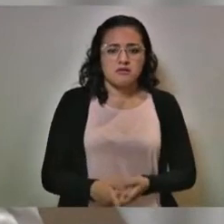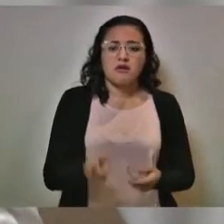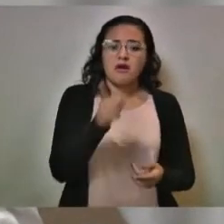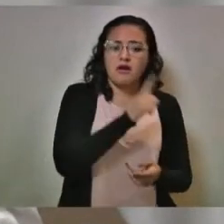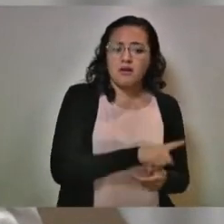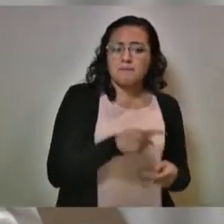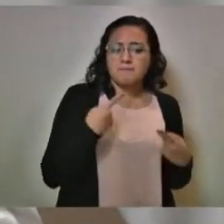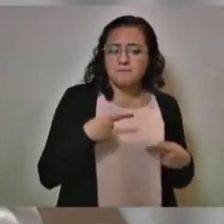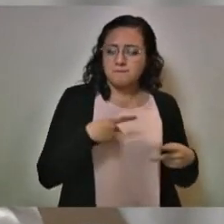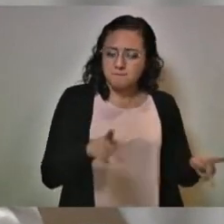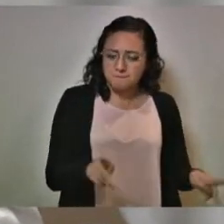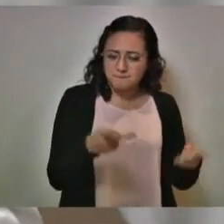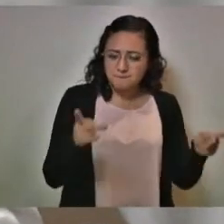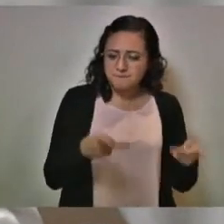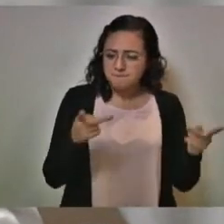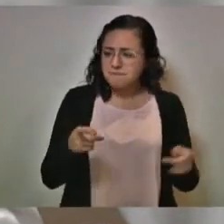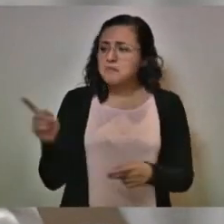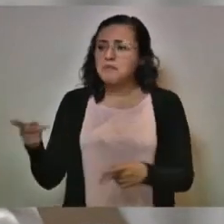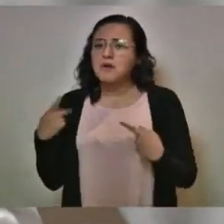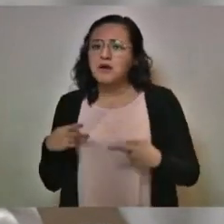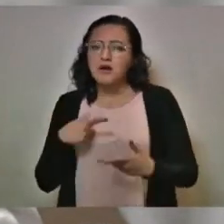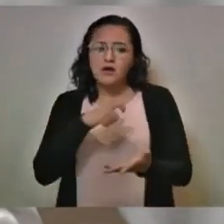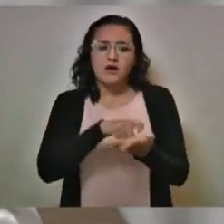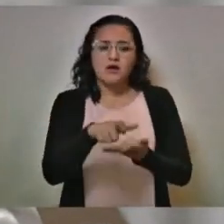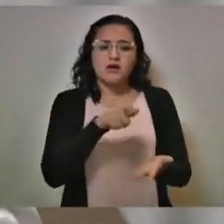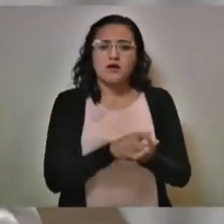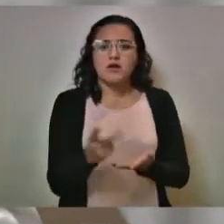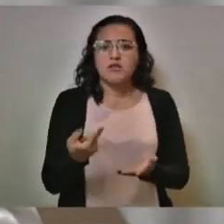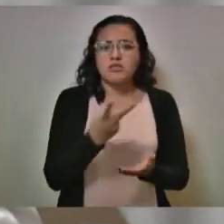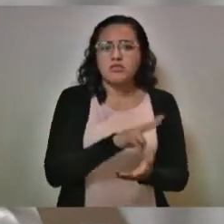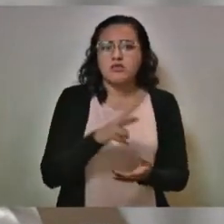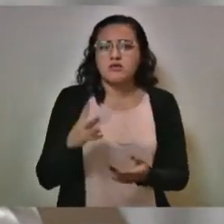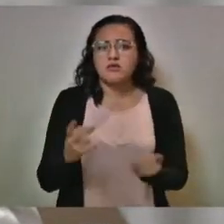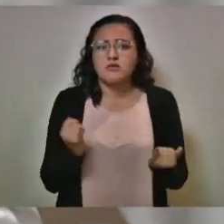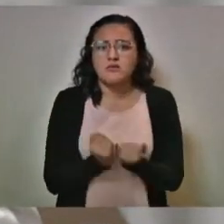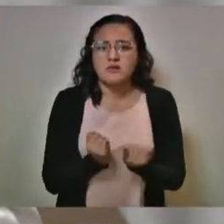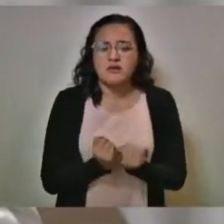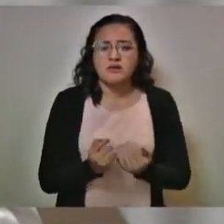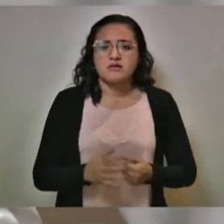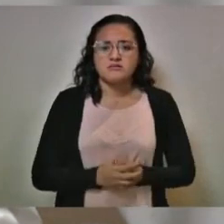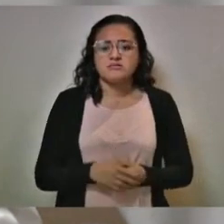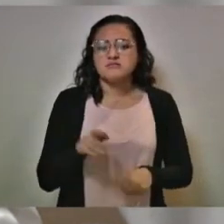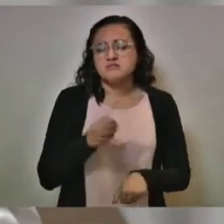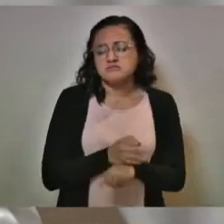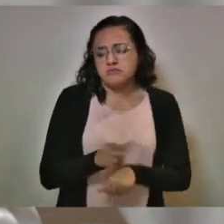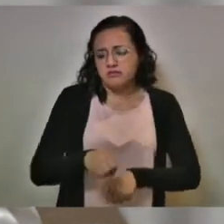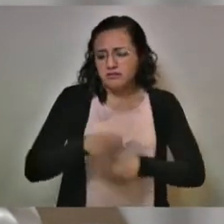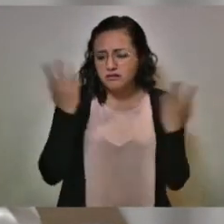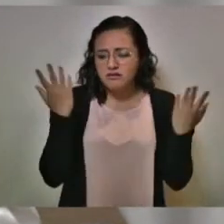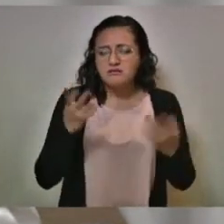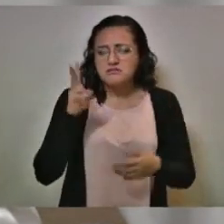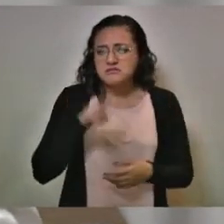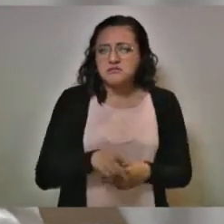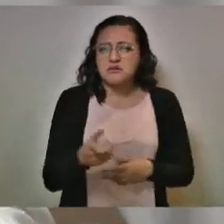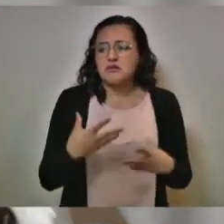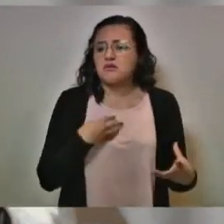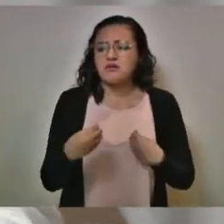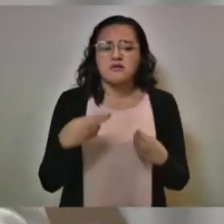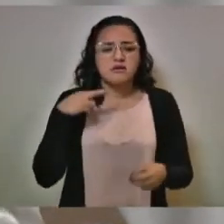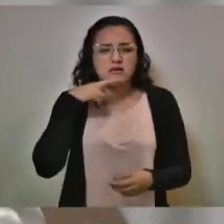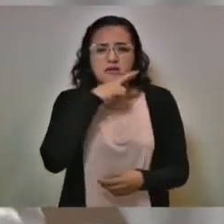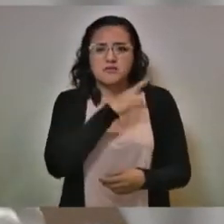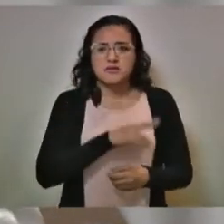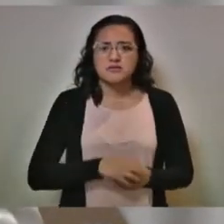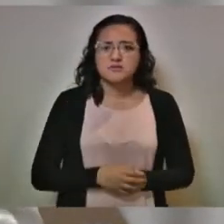tanto los comerciantes como la gente que llega y compra y claro que se expone a un contagio.